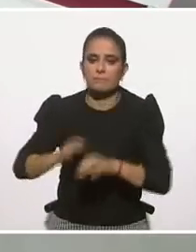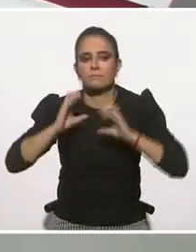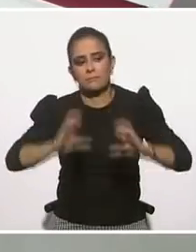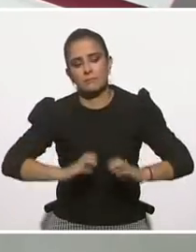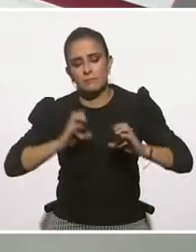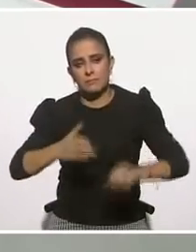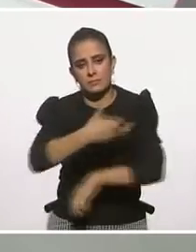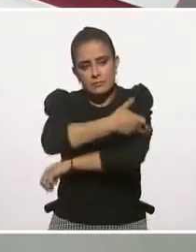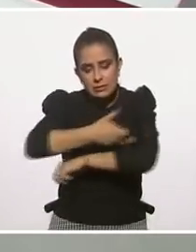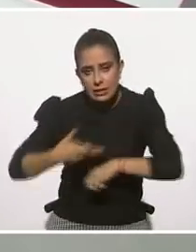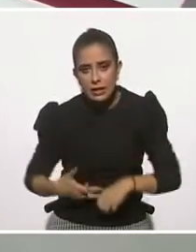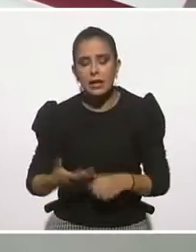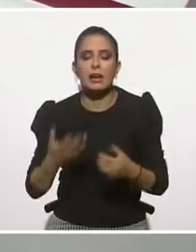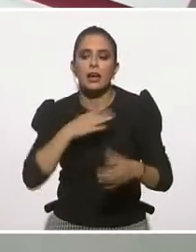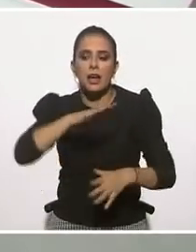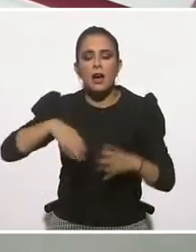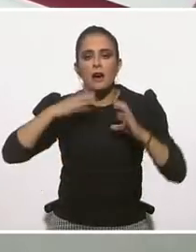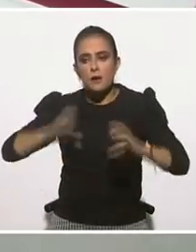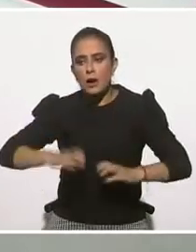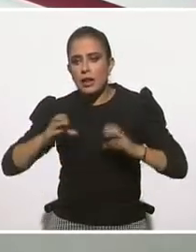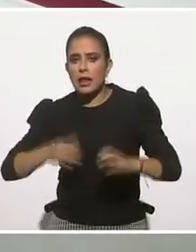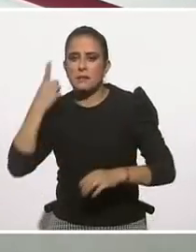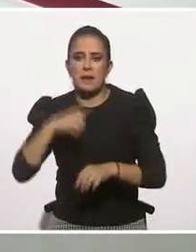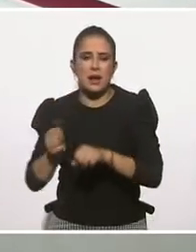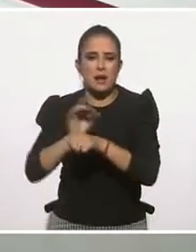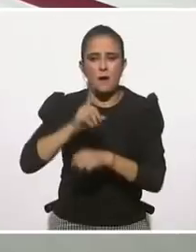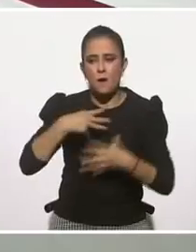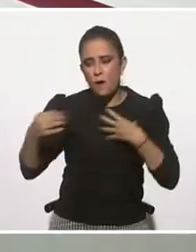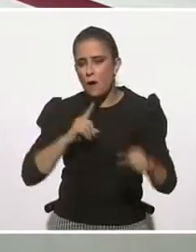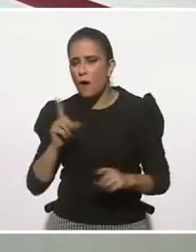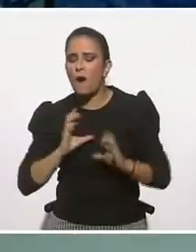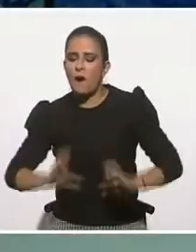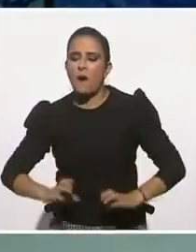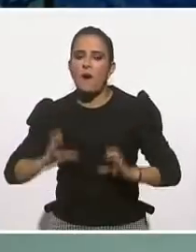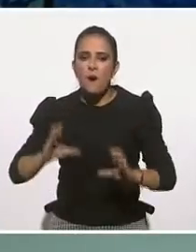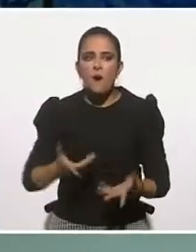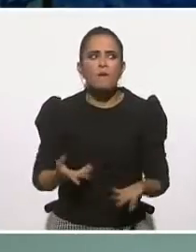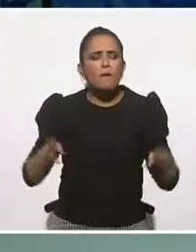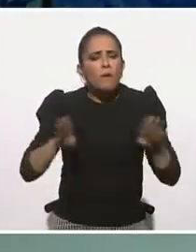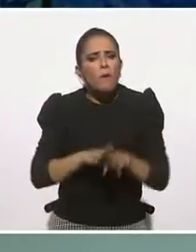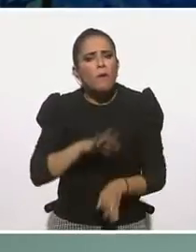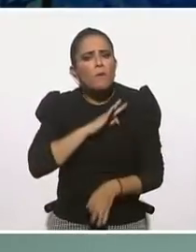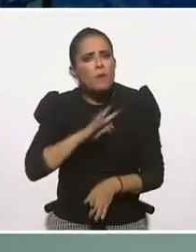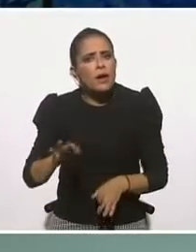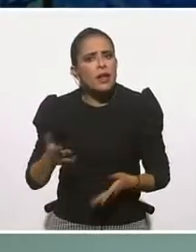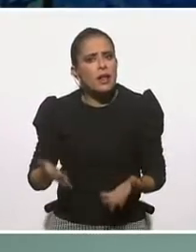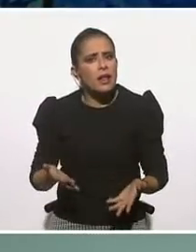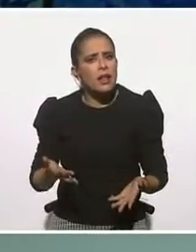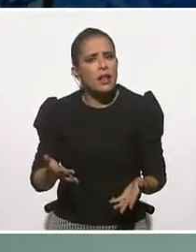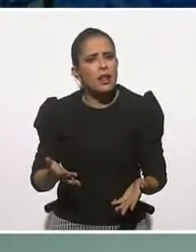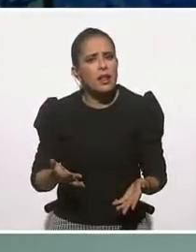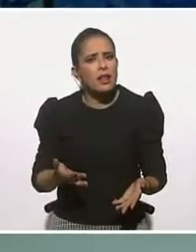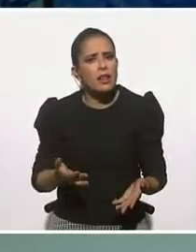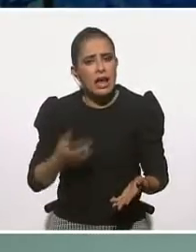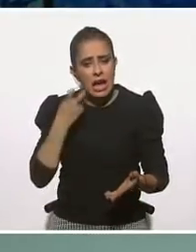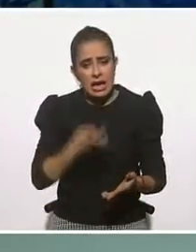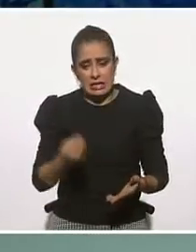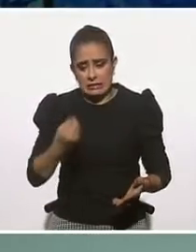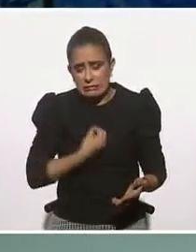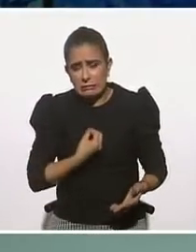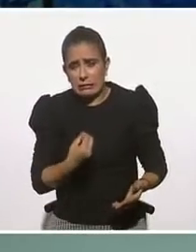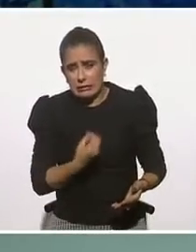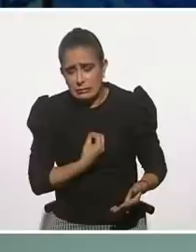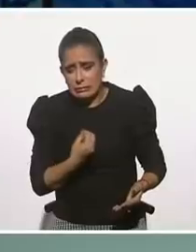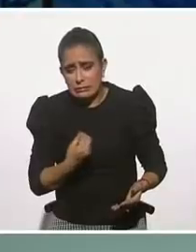familia, hasta en la propia familia, cuando salimos a la calle. Pero entonces, ¿cómo podemos transformar esa resistencia,